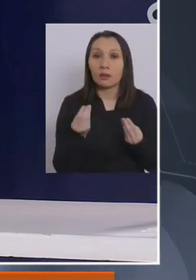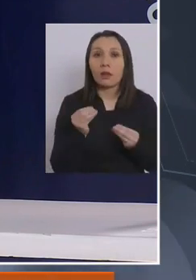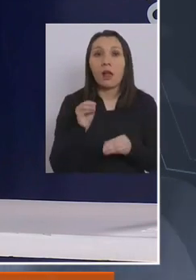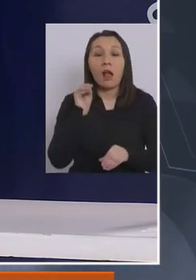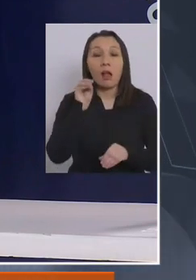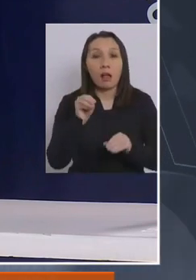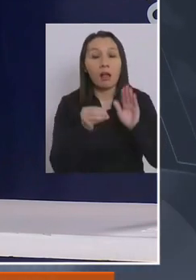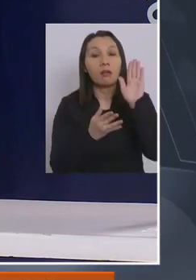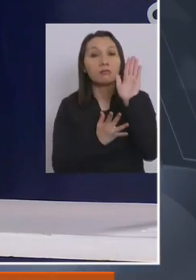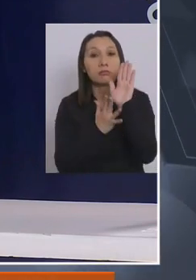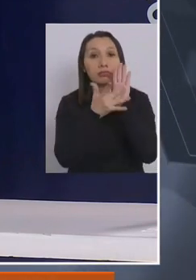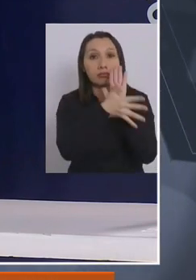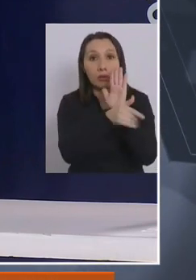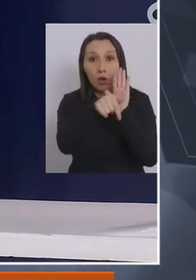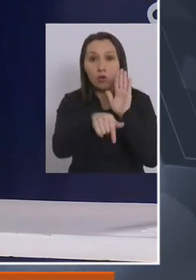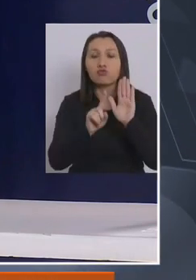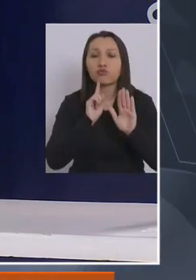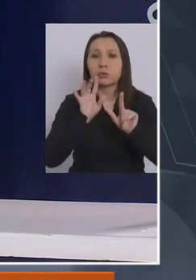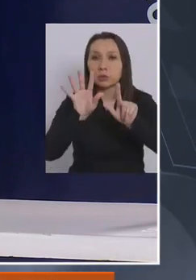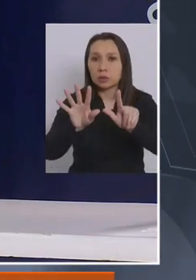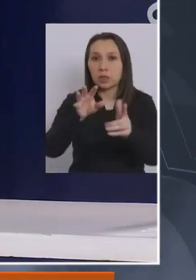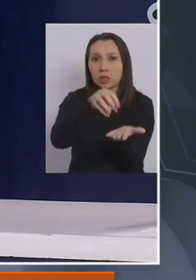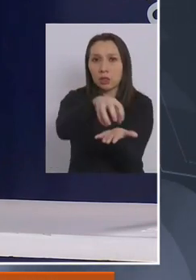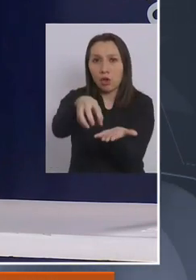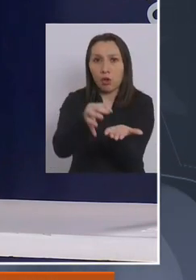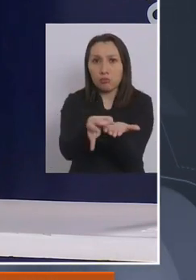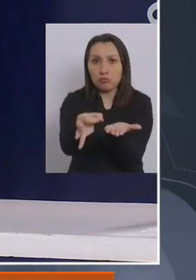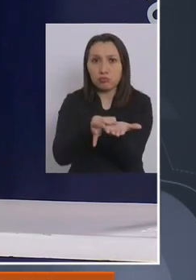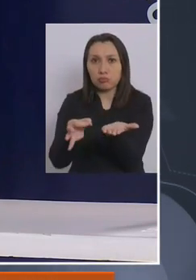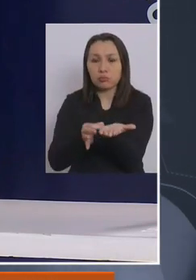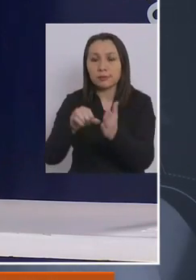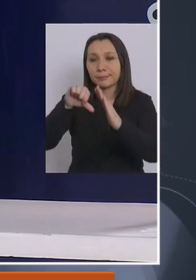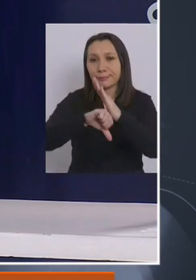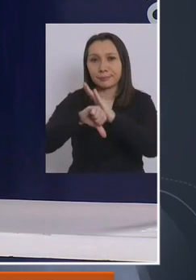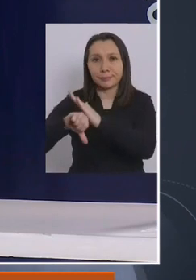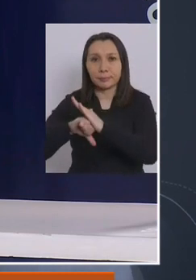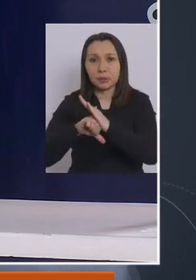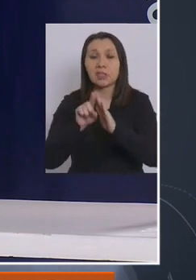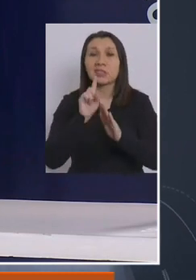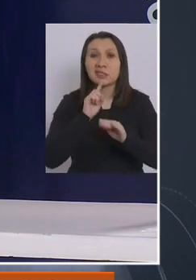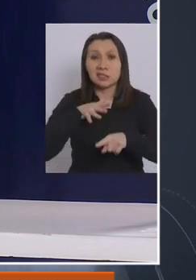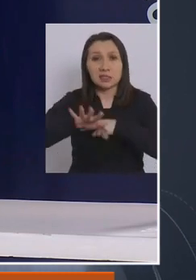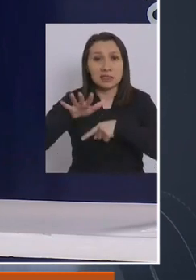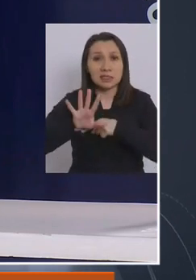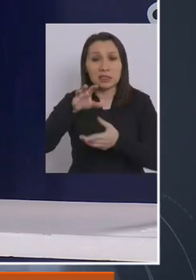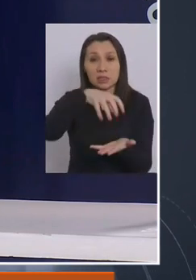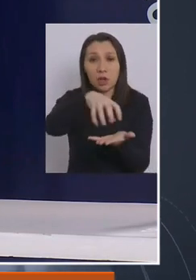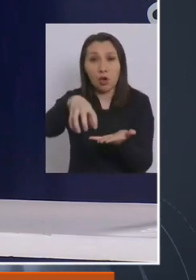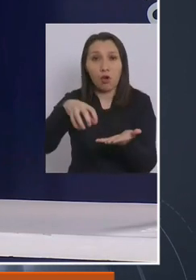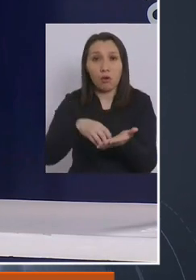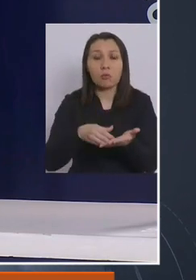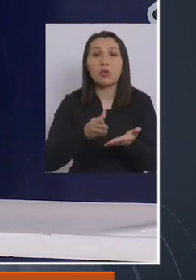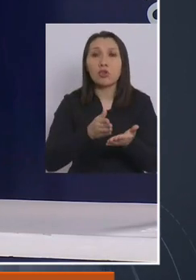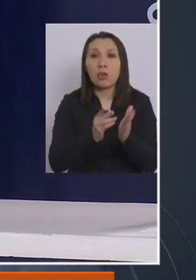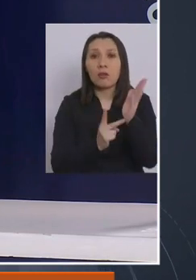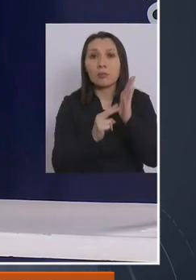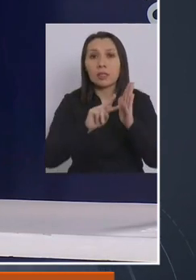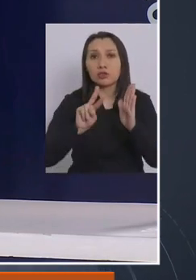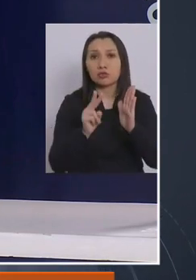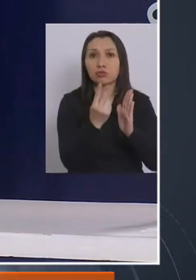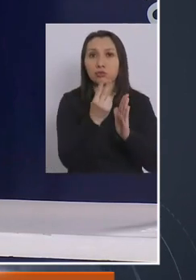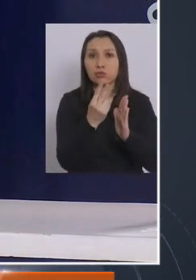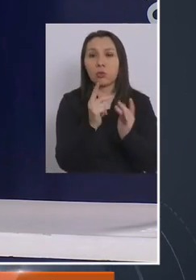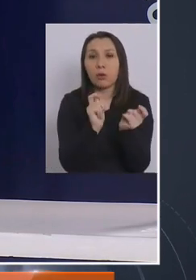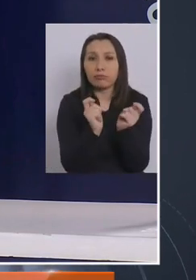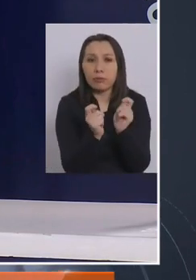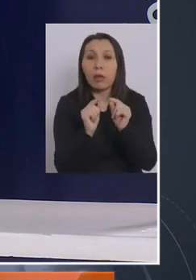que en Araucanía, hoy día tenemos siete comunas que están en cuarentena y tenemos 15 comunas que están en transición. Significa